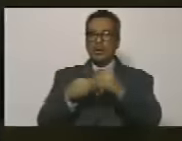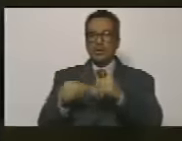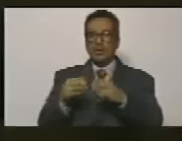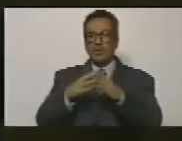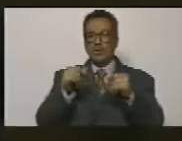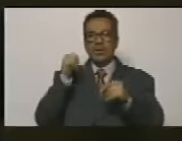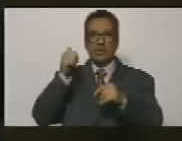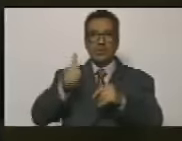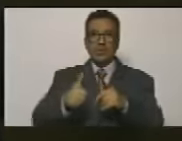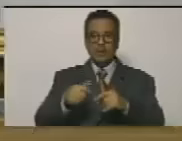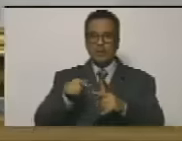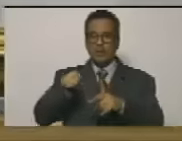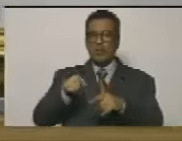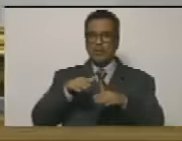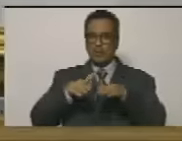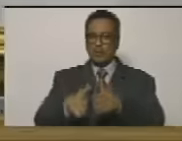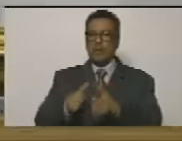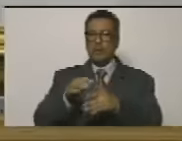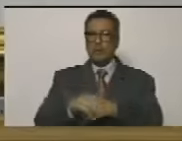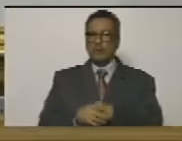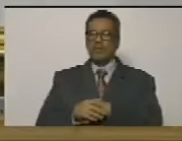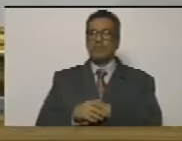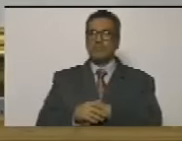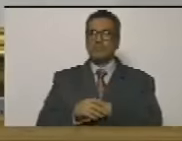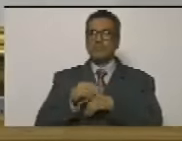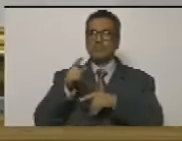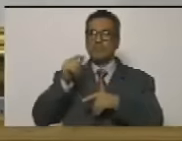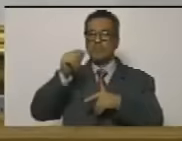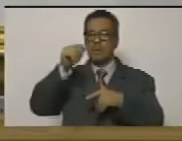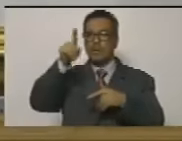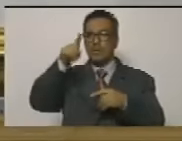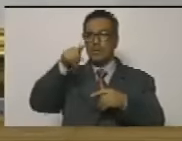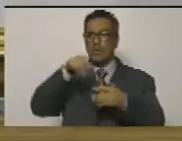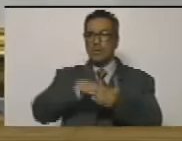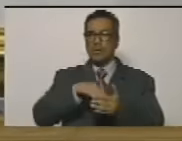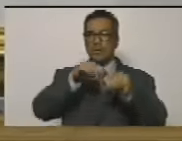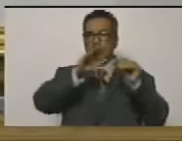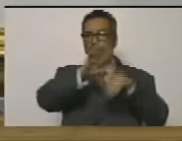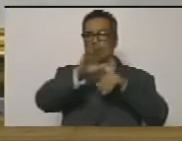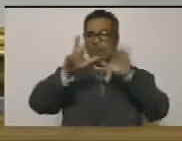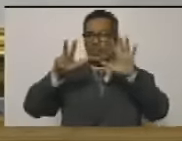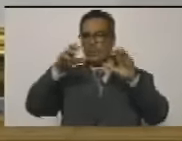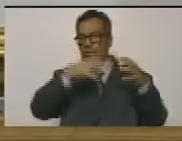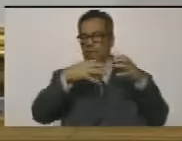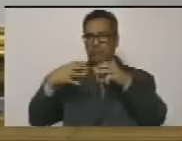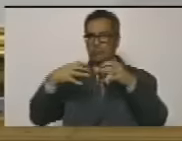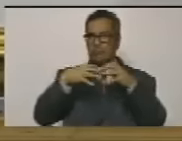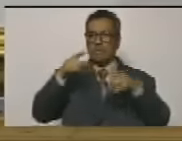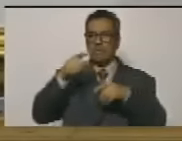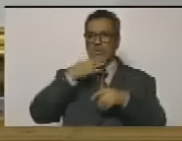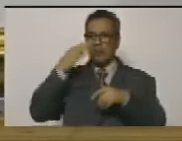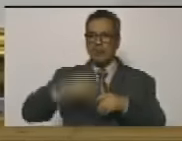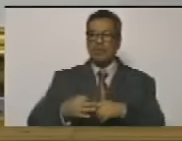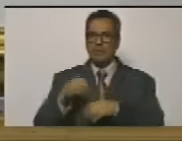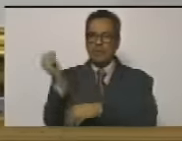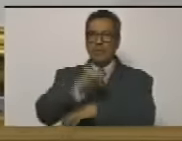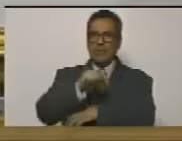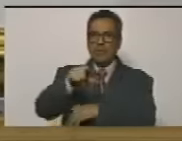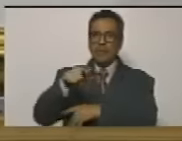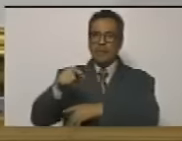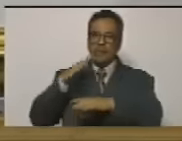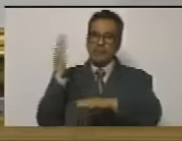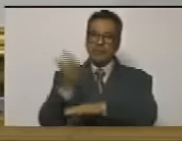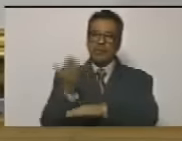toda la generación semilla esa generación que en el año 58 lucharon por realmente derrocar aquella